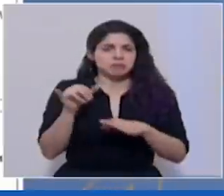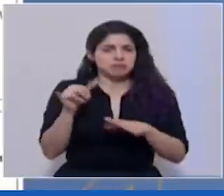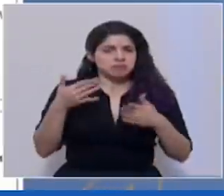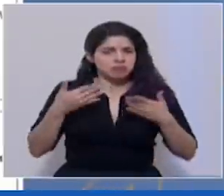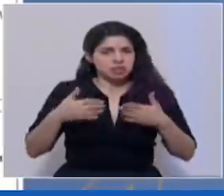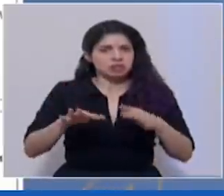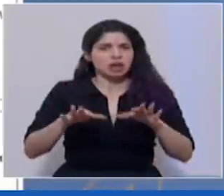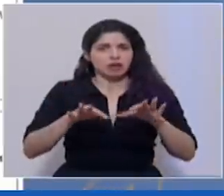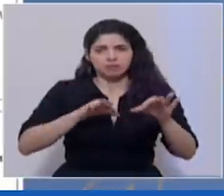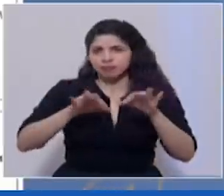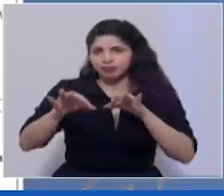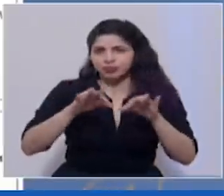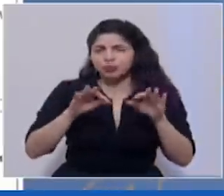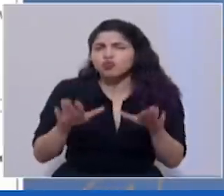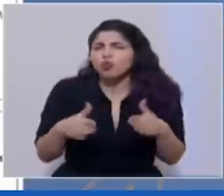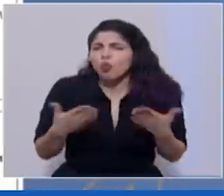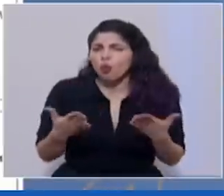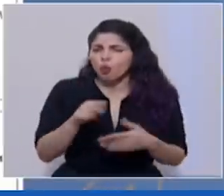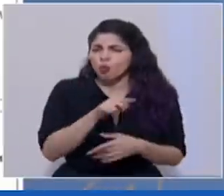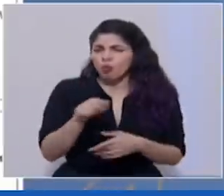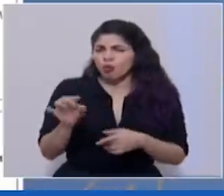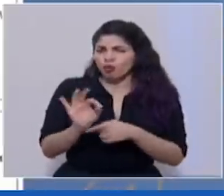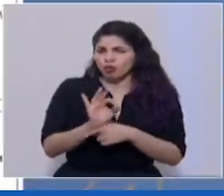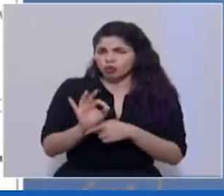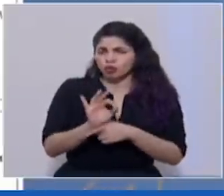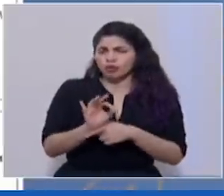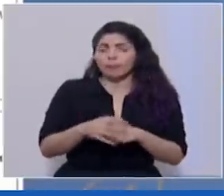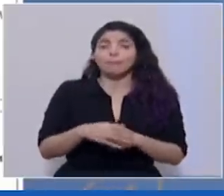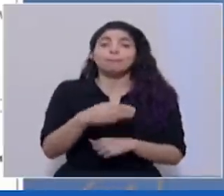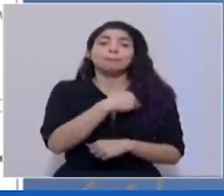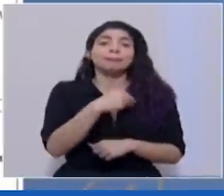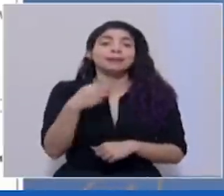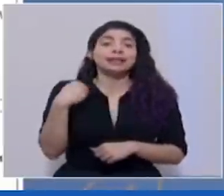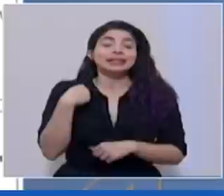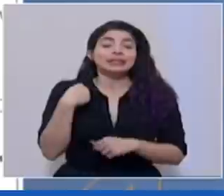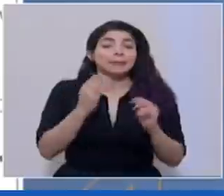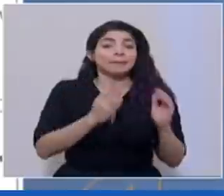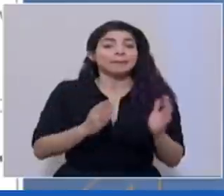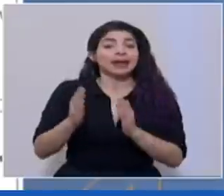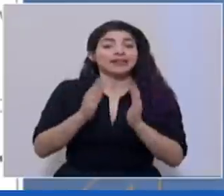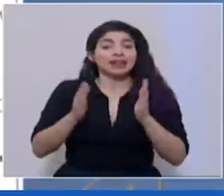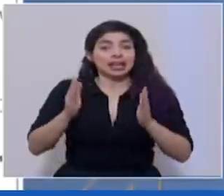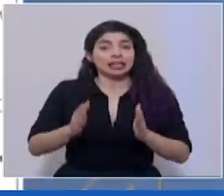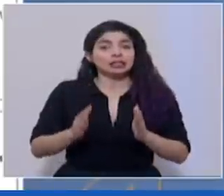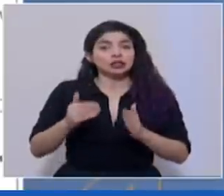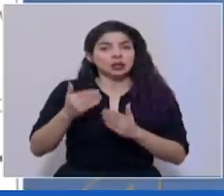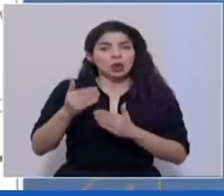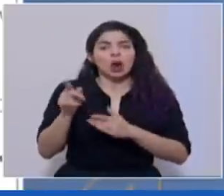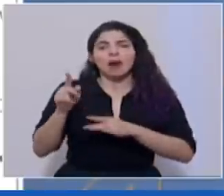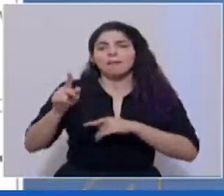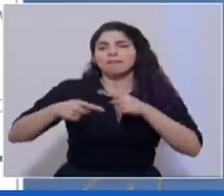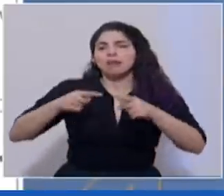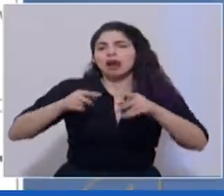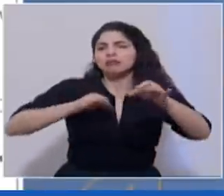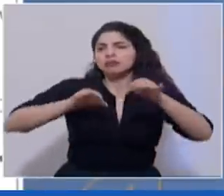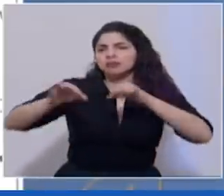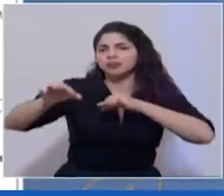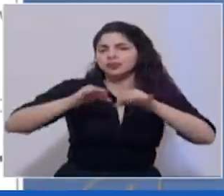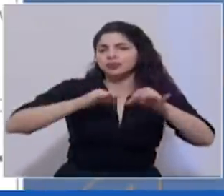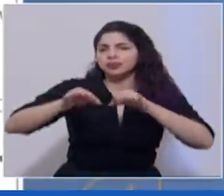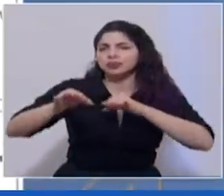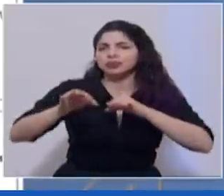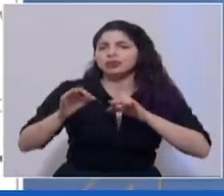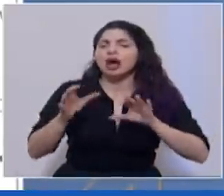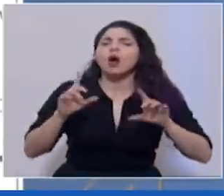ha mencionado cómo opera esto y la ministra de Planificación nos comunicará cuáles son las